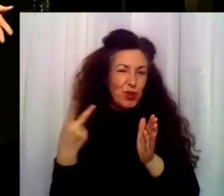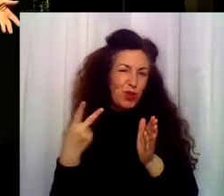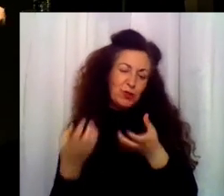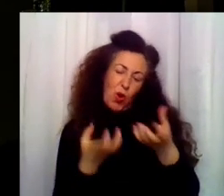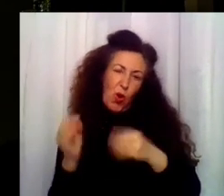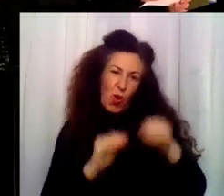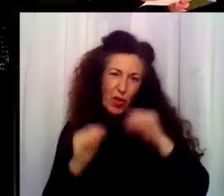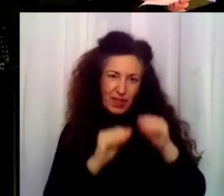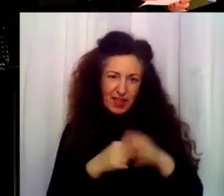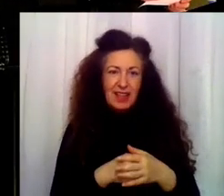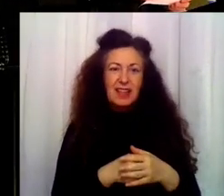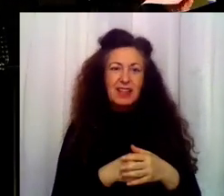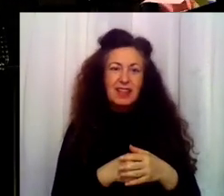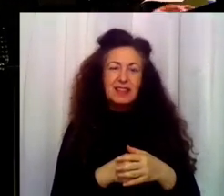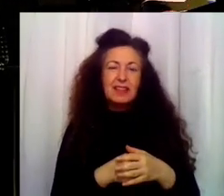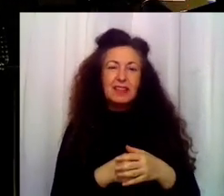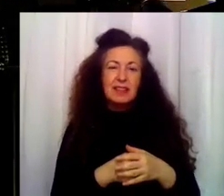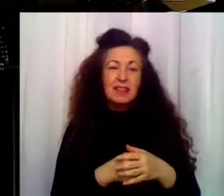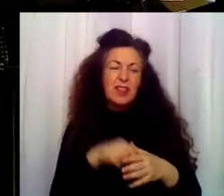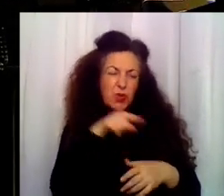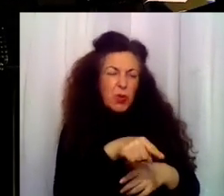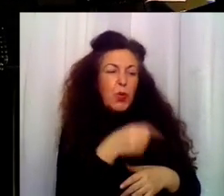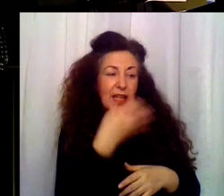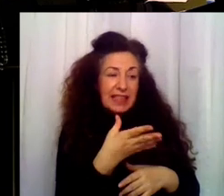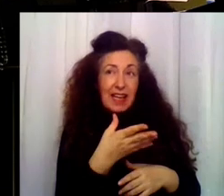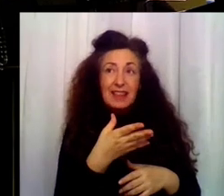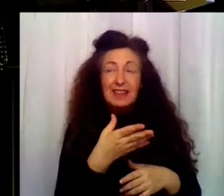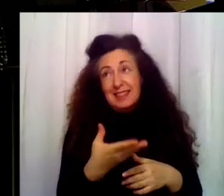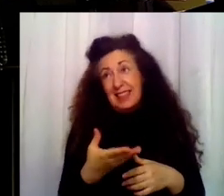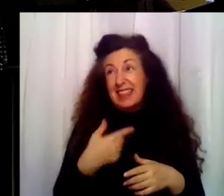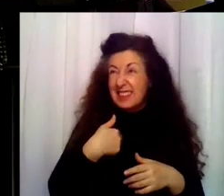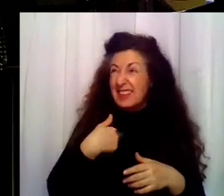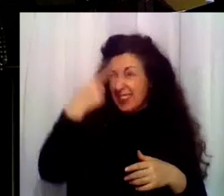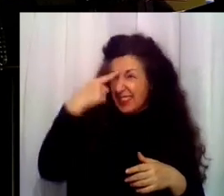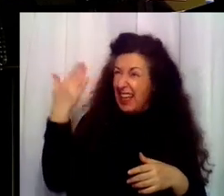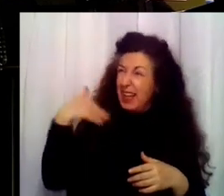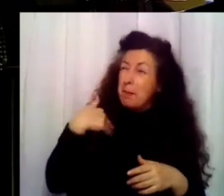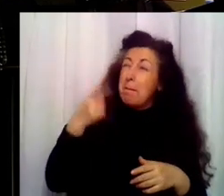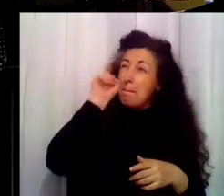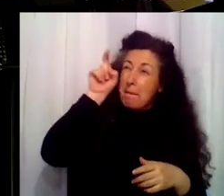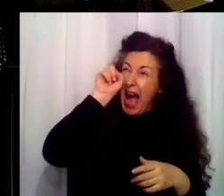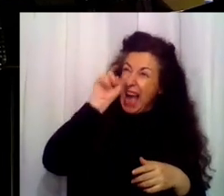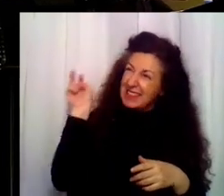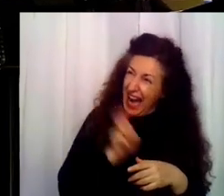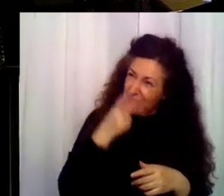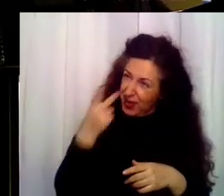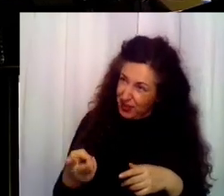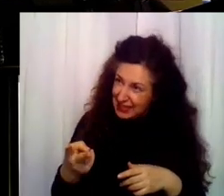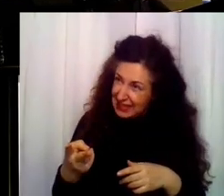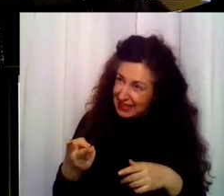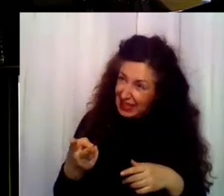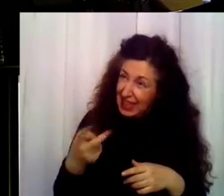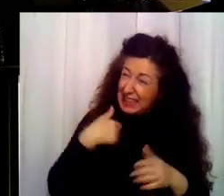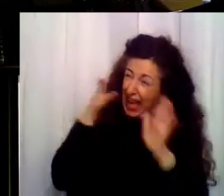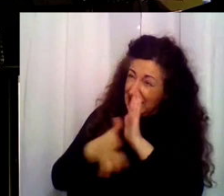¿Y tú? Ya sé que estuvo Esmeralda, mi maestra. Sí. Ella os explicó... Sí, sí. Nos explicó que pasas del piano.